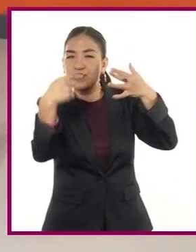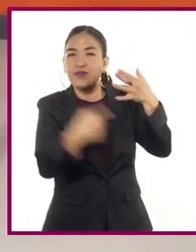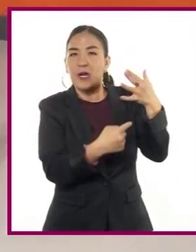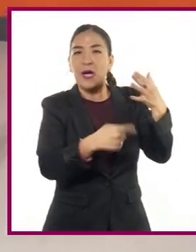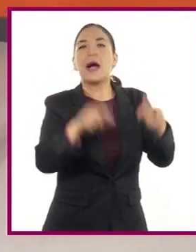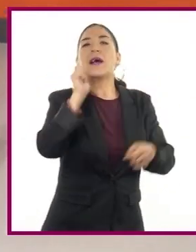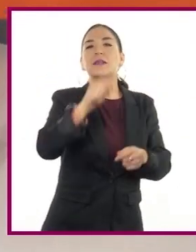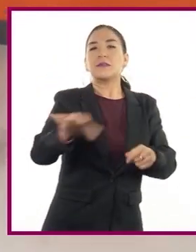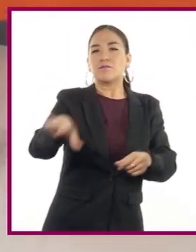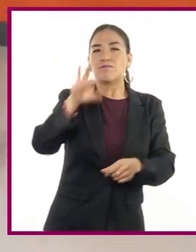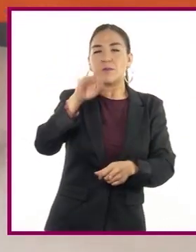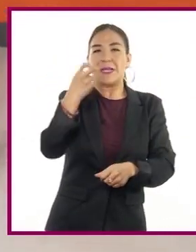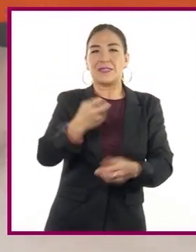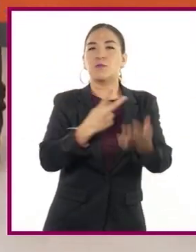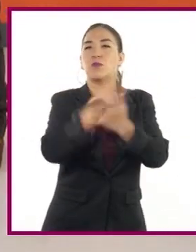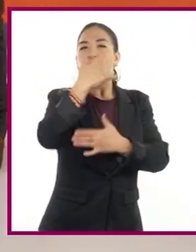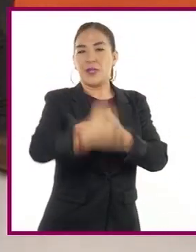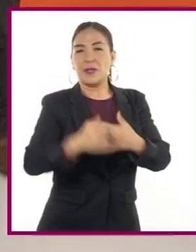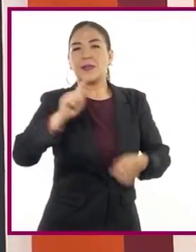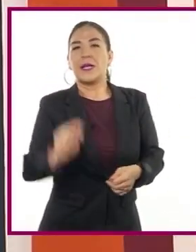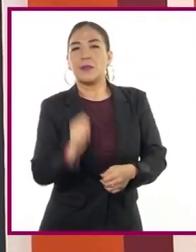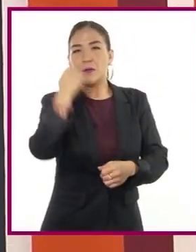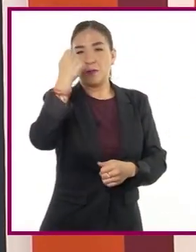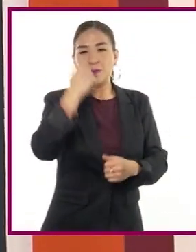se centrará el proyecto tecnológico.